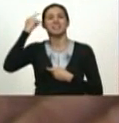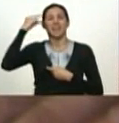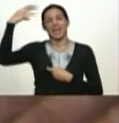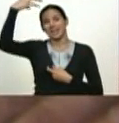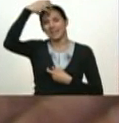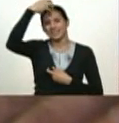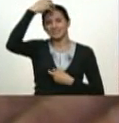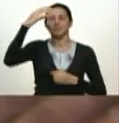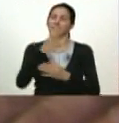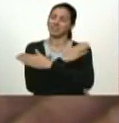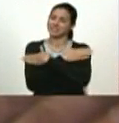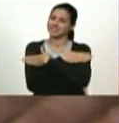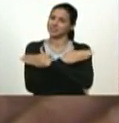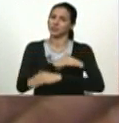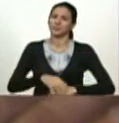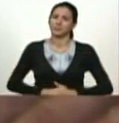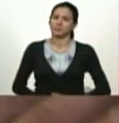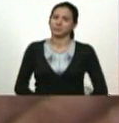Felicitaciones.